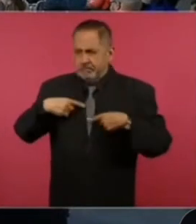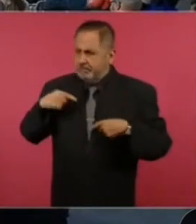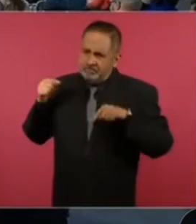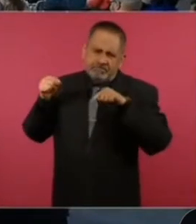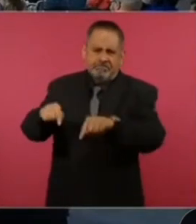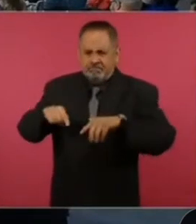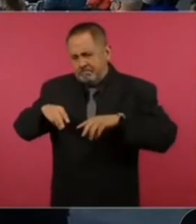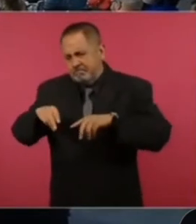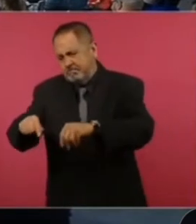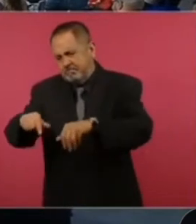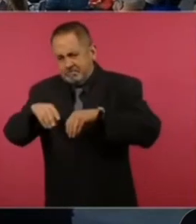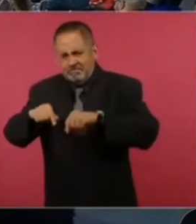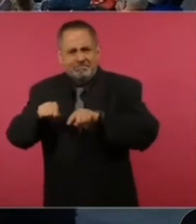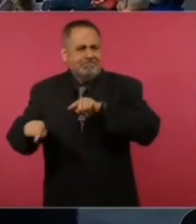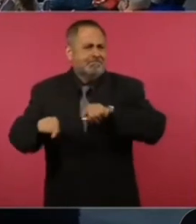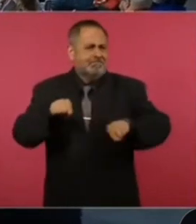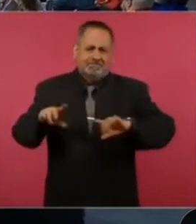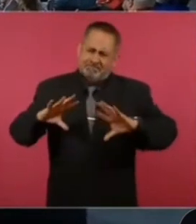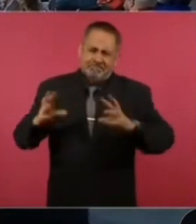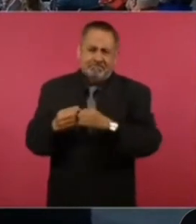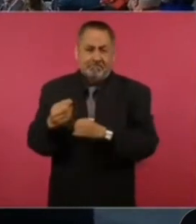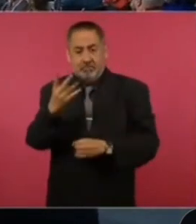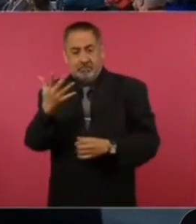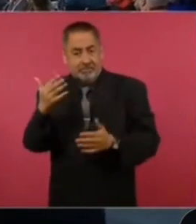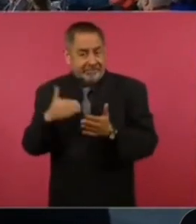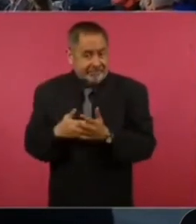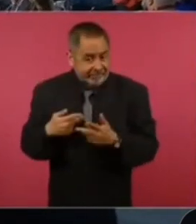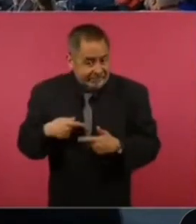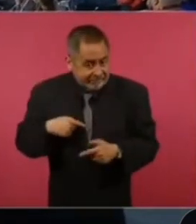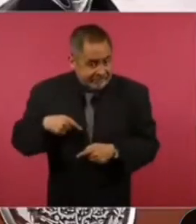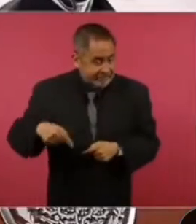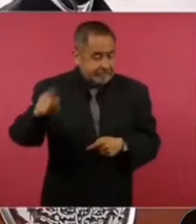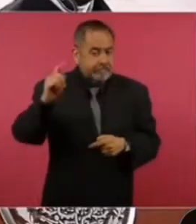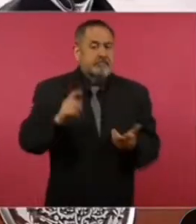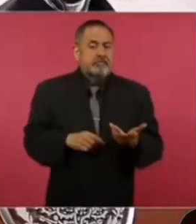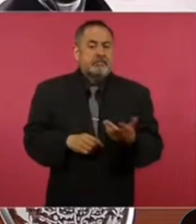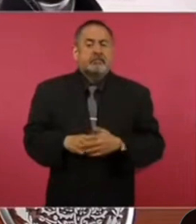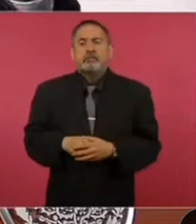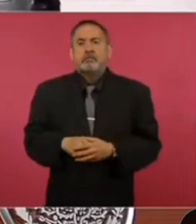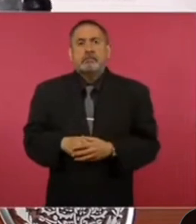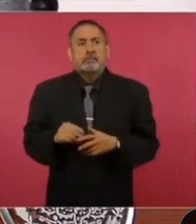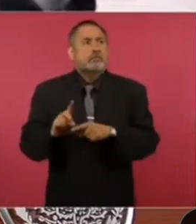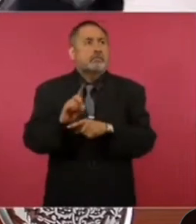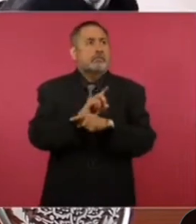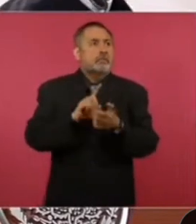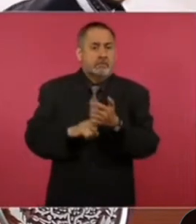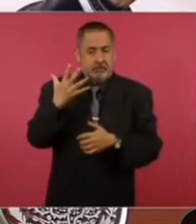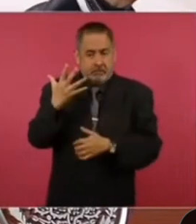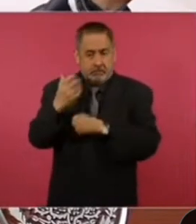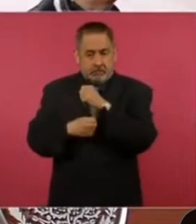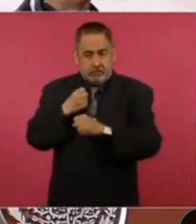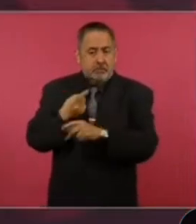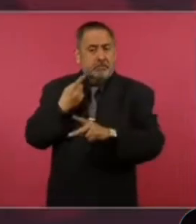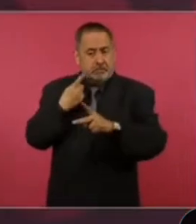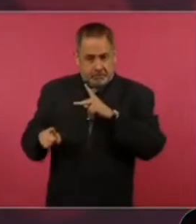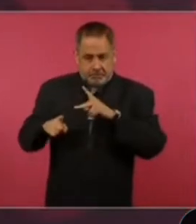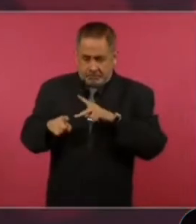desde hace más de cinco años